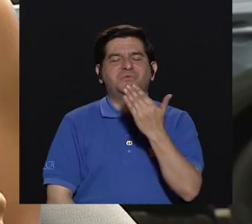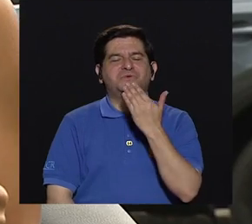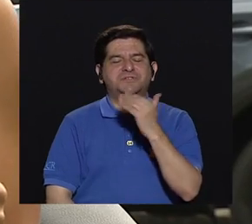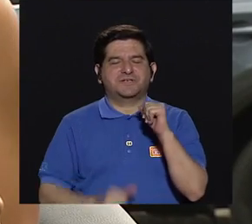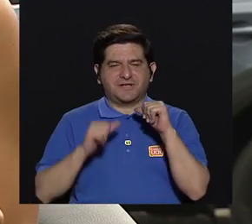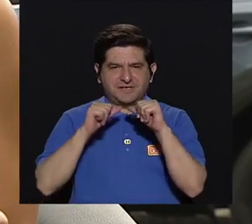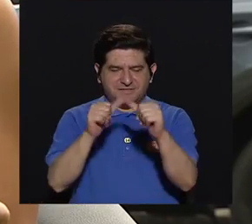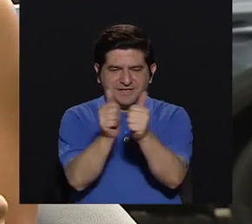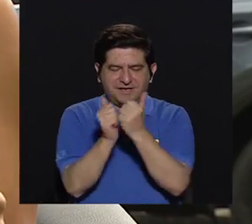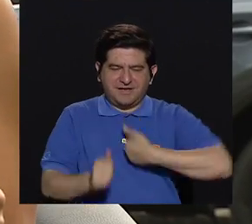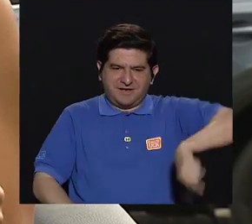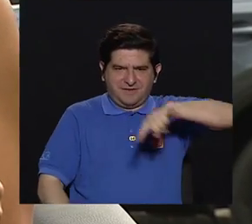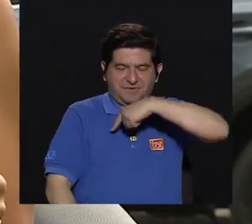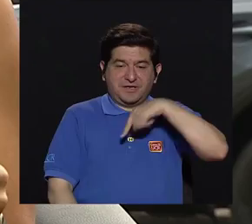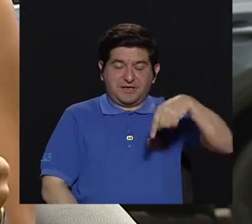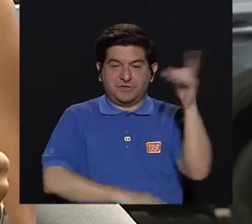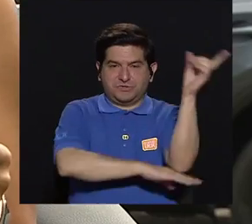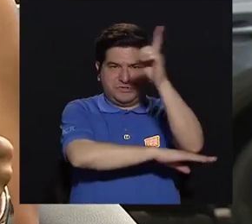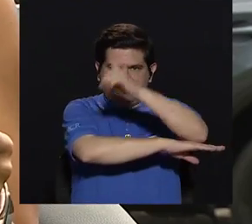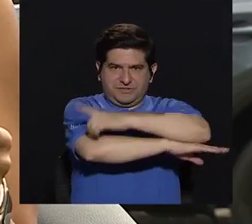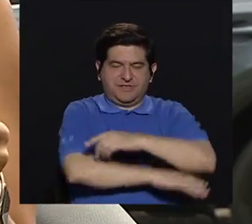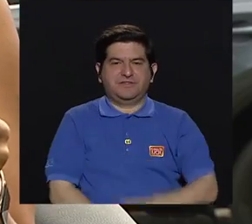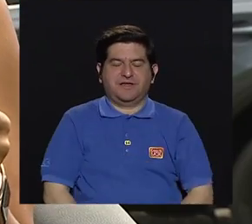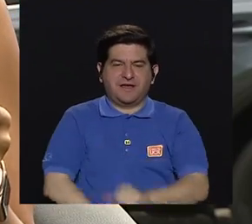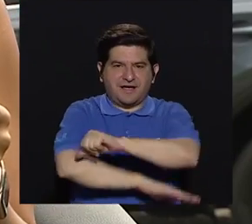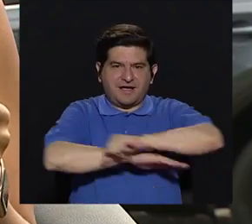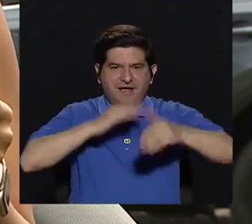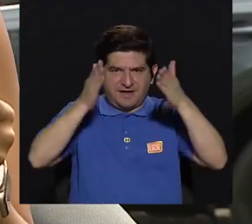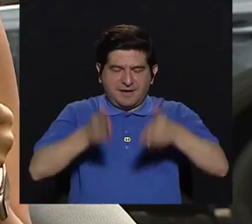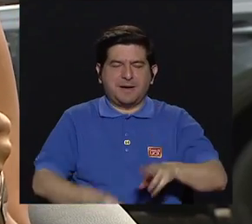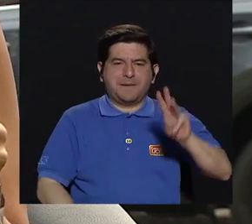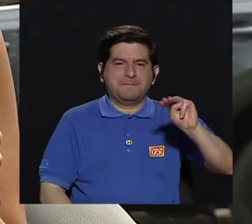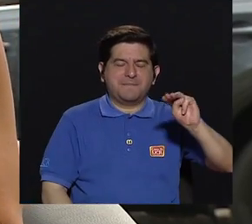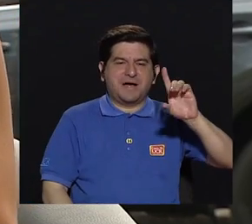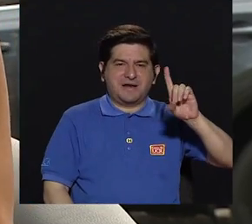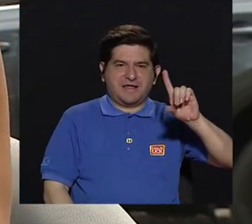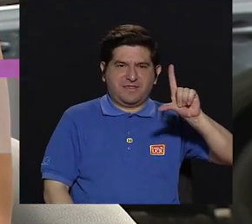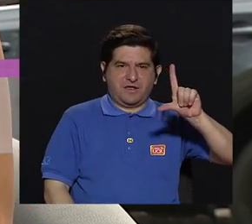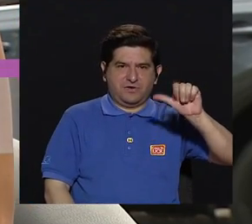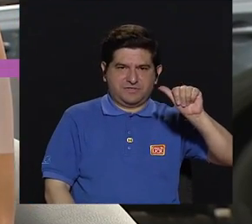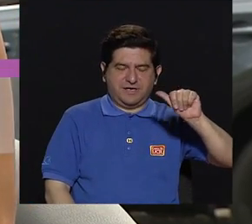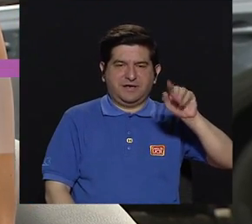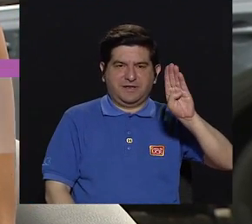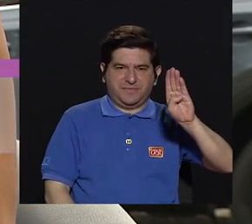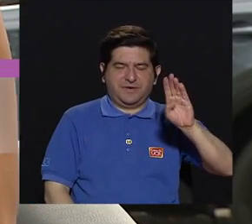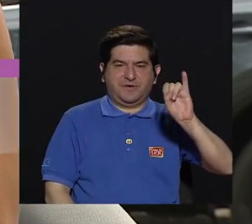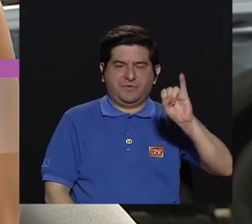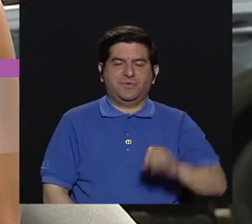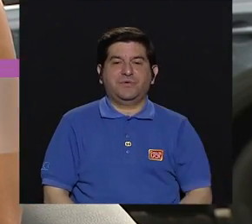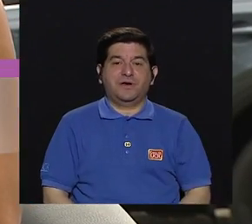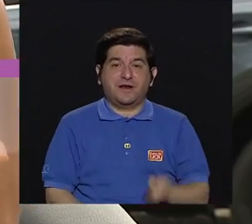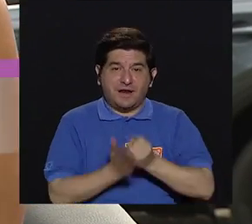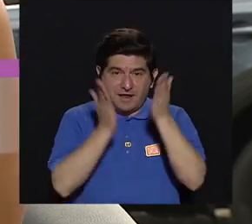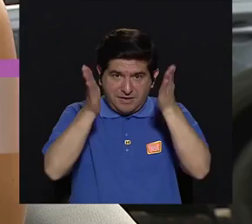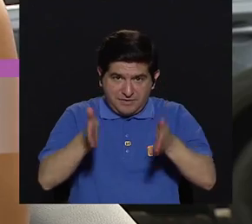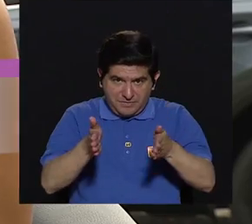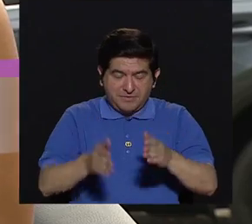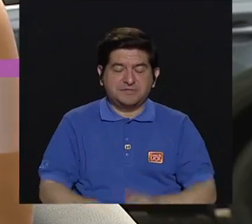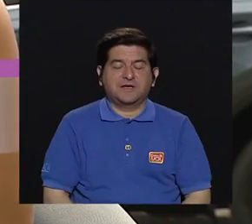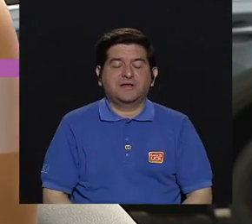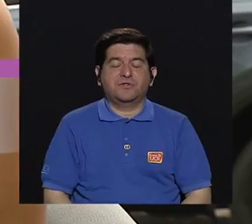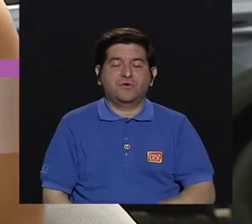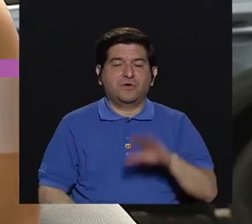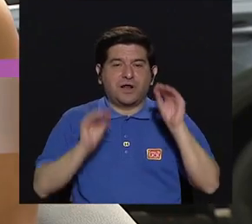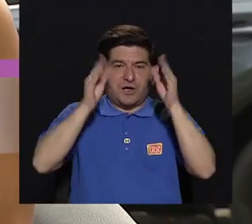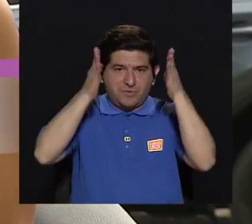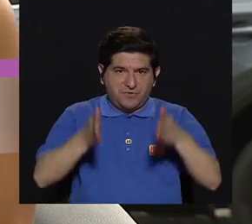Gracias por continuar con nosotros el día de hoy con la arquitecta María de los Ángeles Barahona, docente e investigadora en la carrera